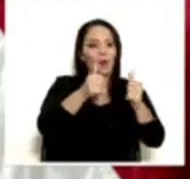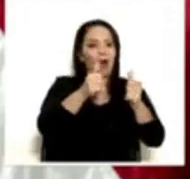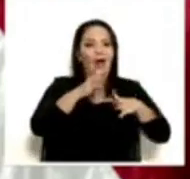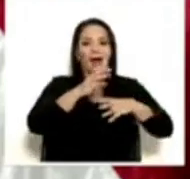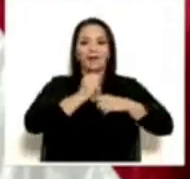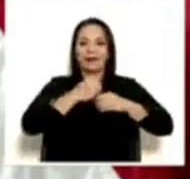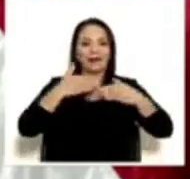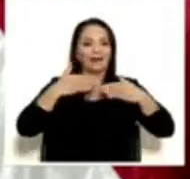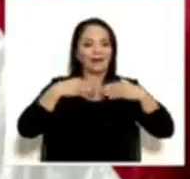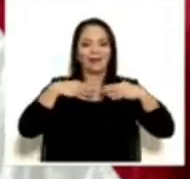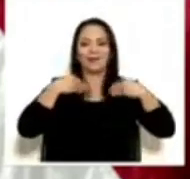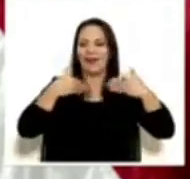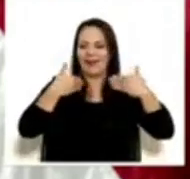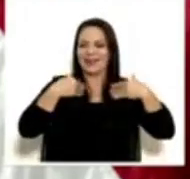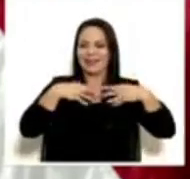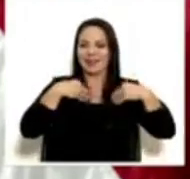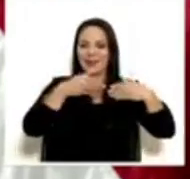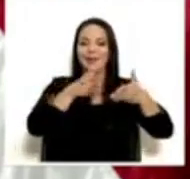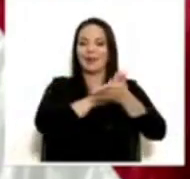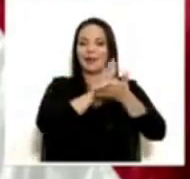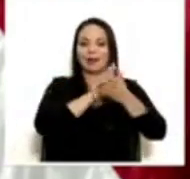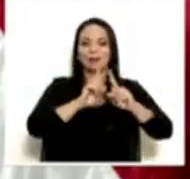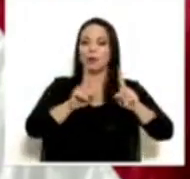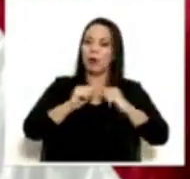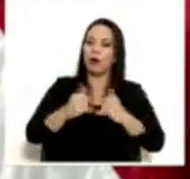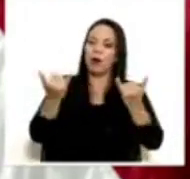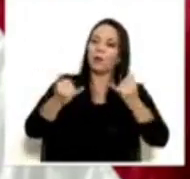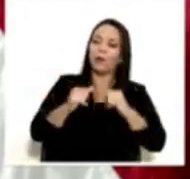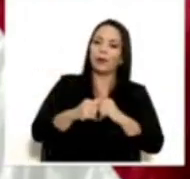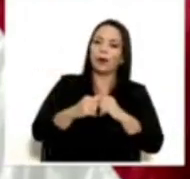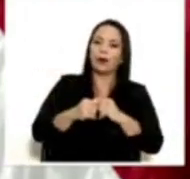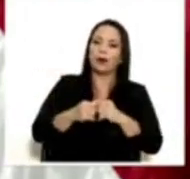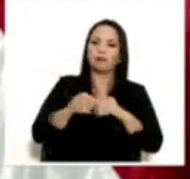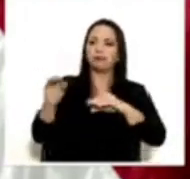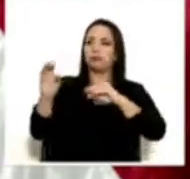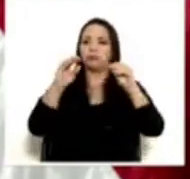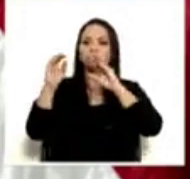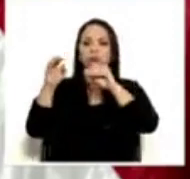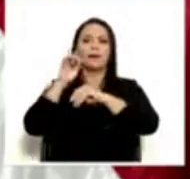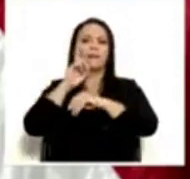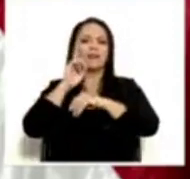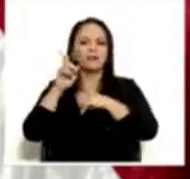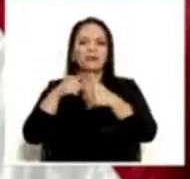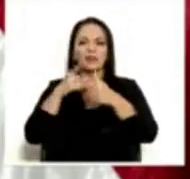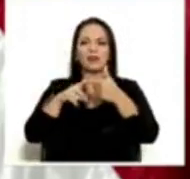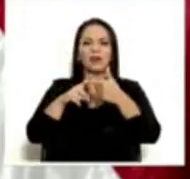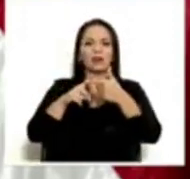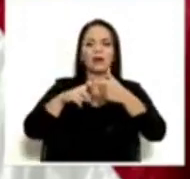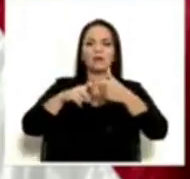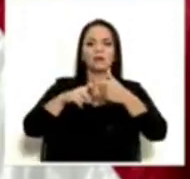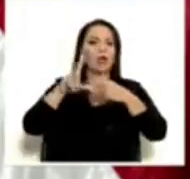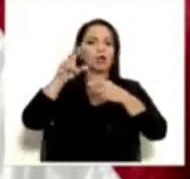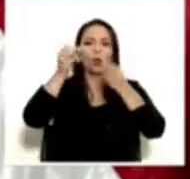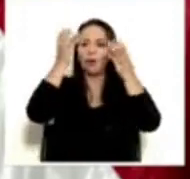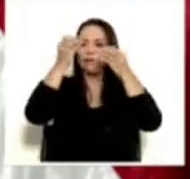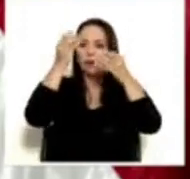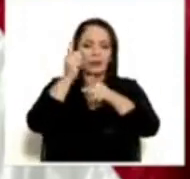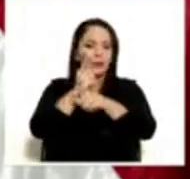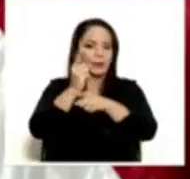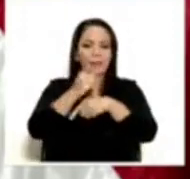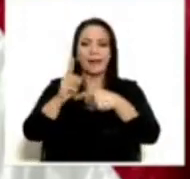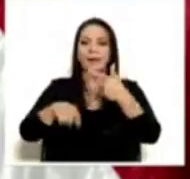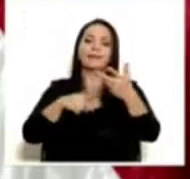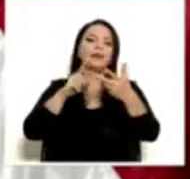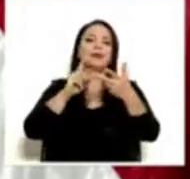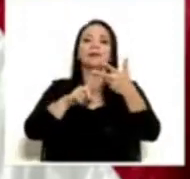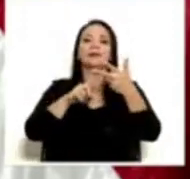en una serie de mentiras, desinformaciones, de parte